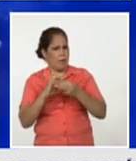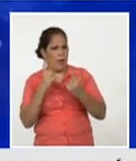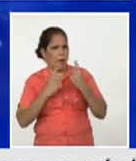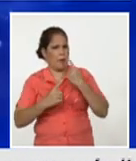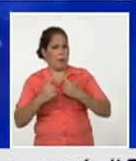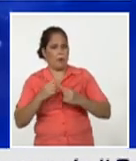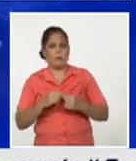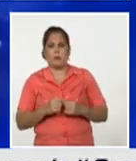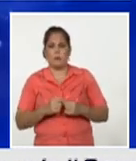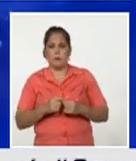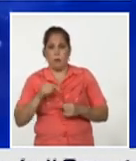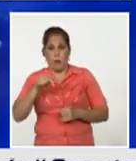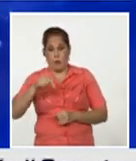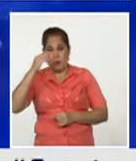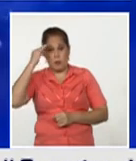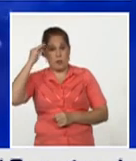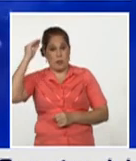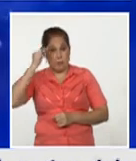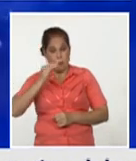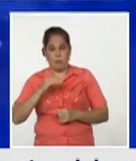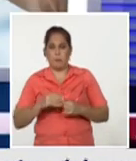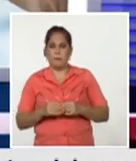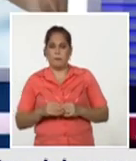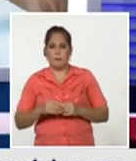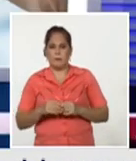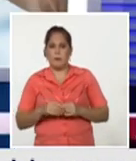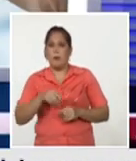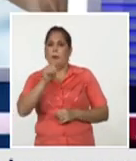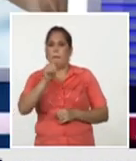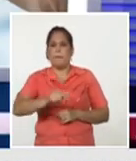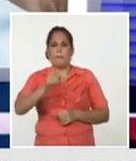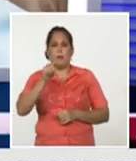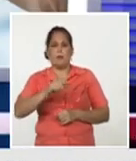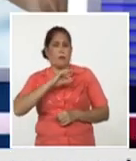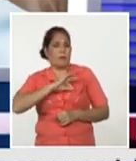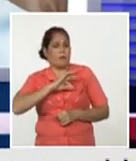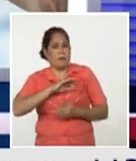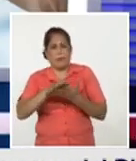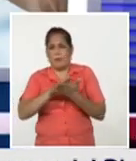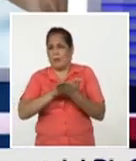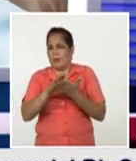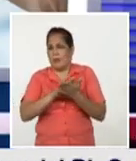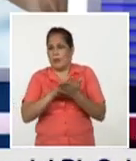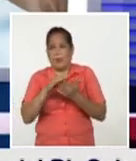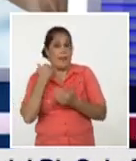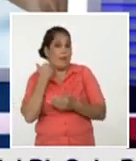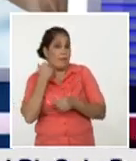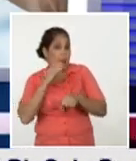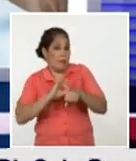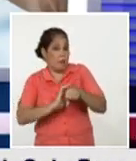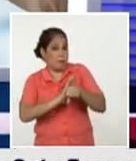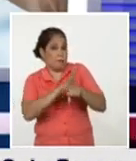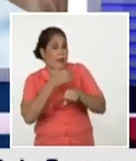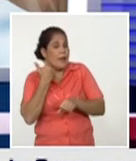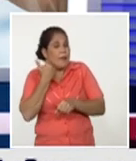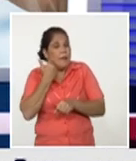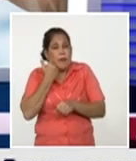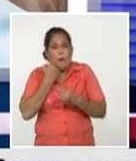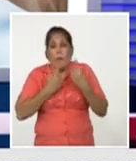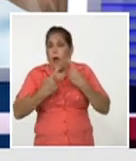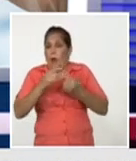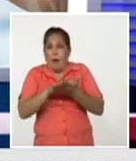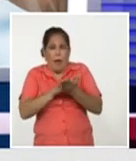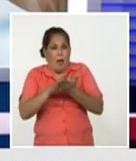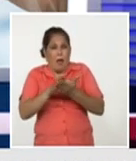hoy se sabe que los los sujetos que son asintomáticos durante su evolución de su enfermedad tienen muy pocos